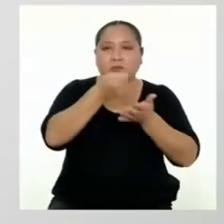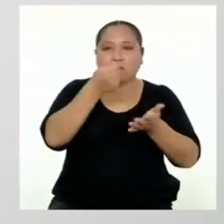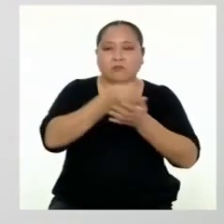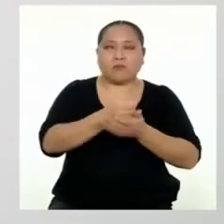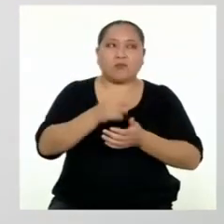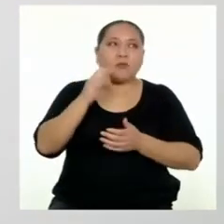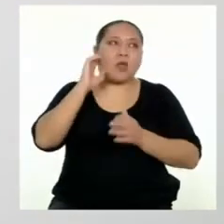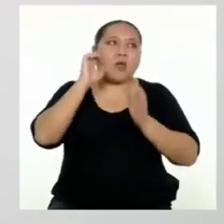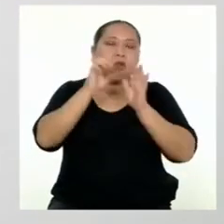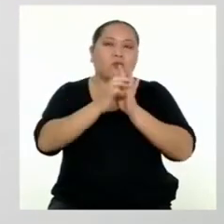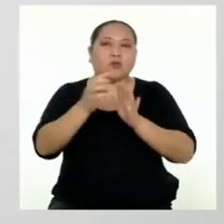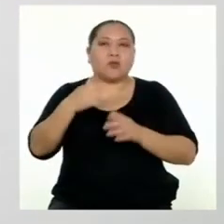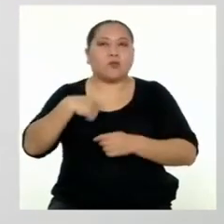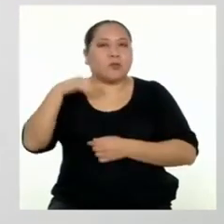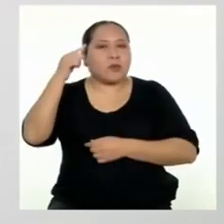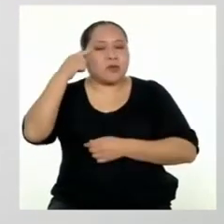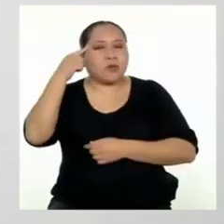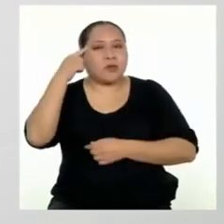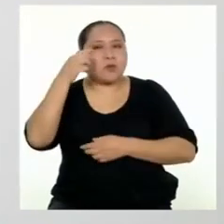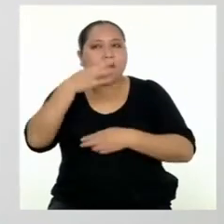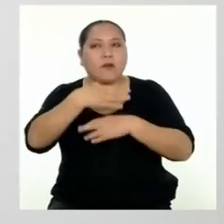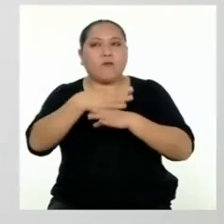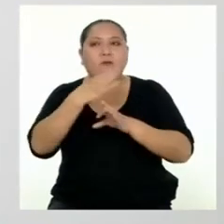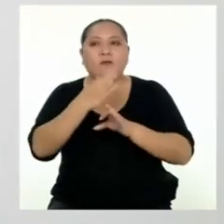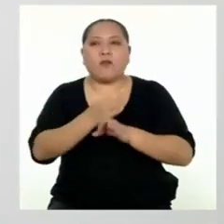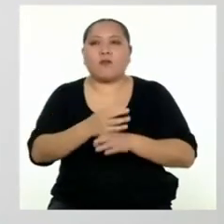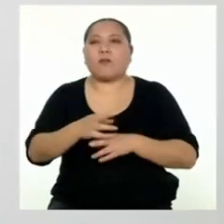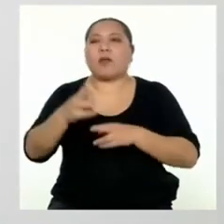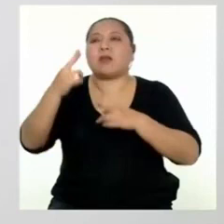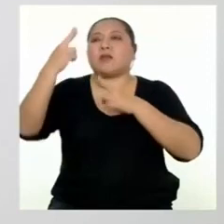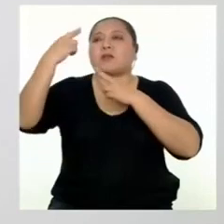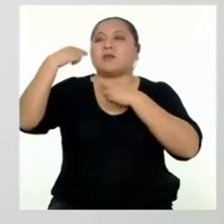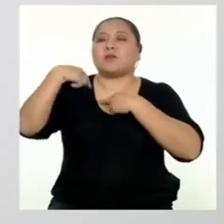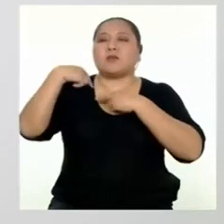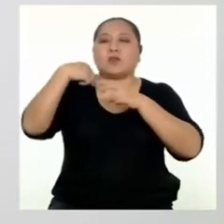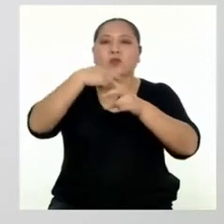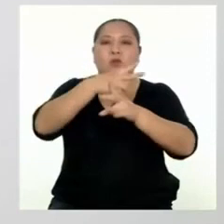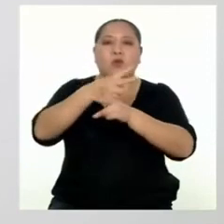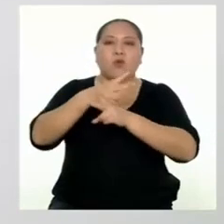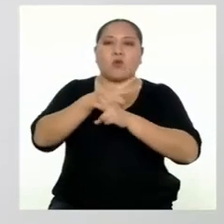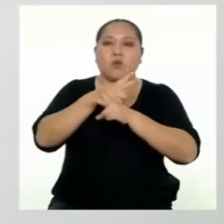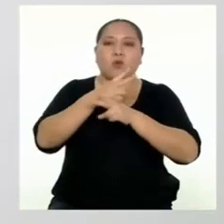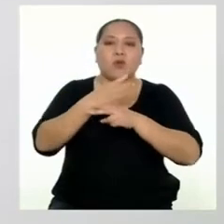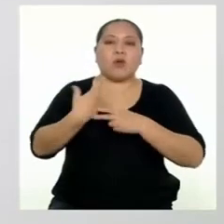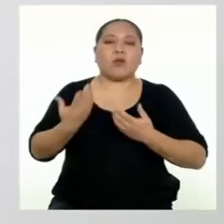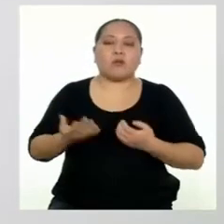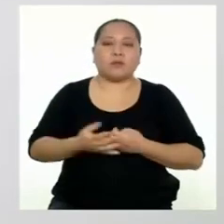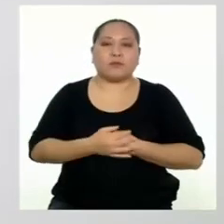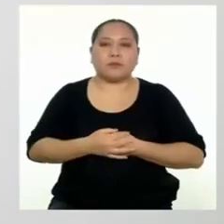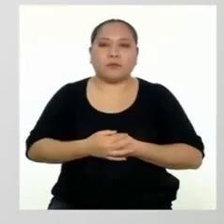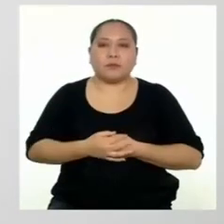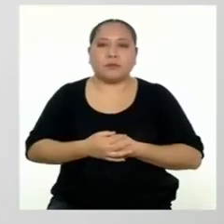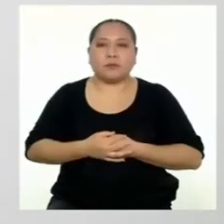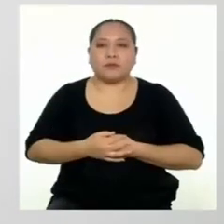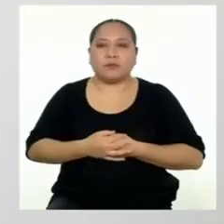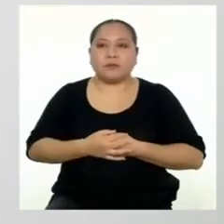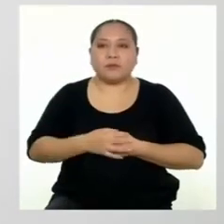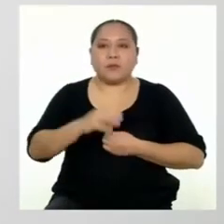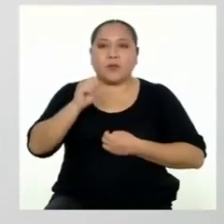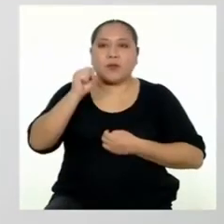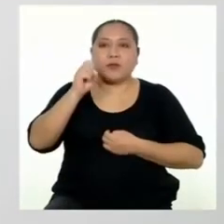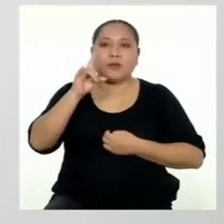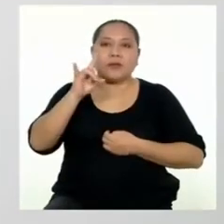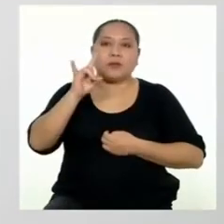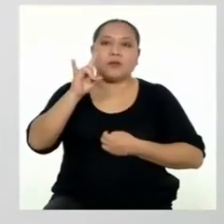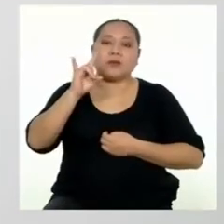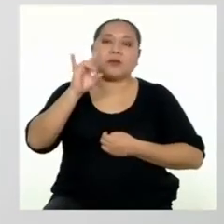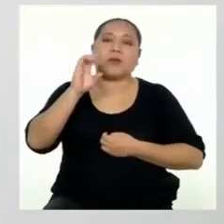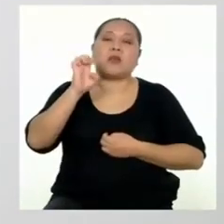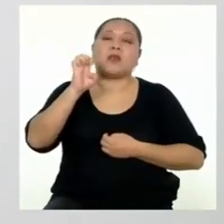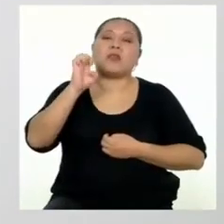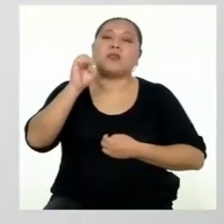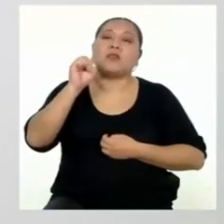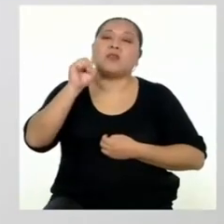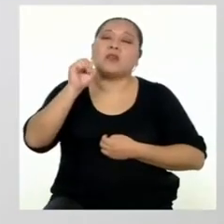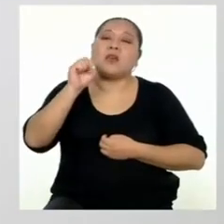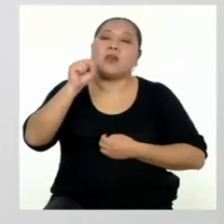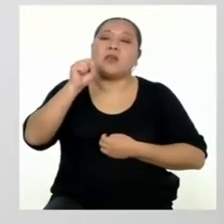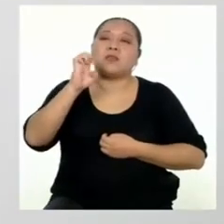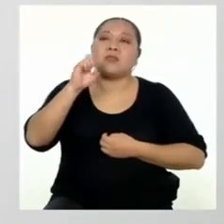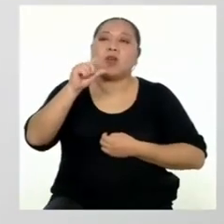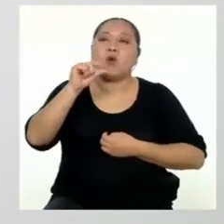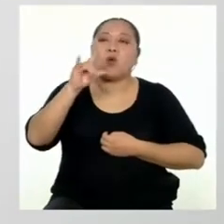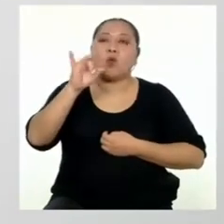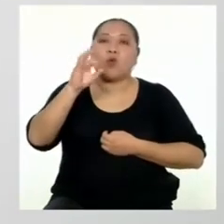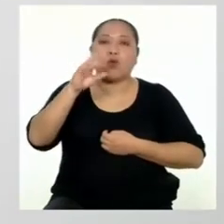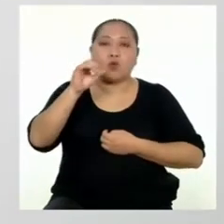Yo considero que es una manera responsable de cuidar nuestros bienes. Los seguros se pagan dependiendo